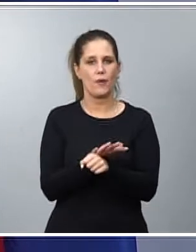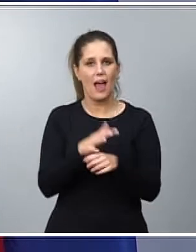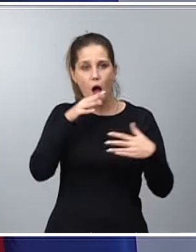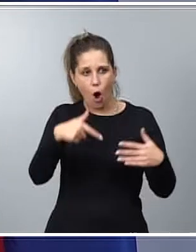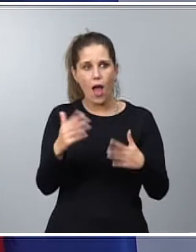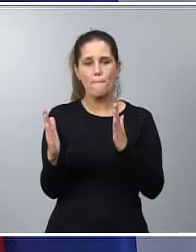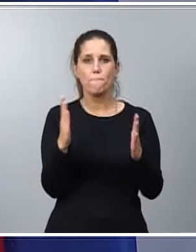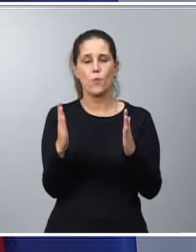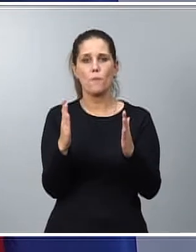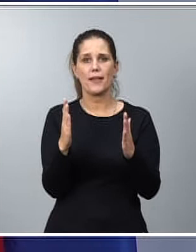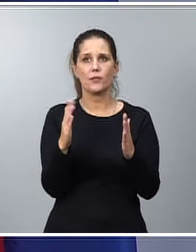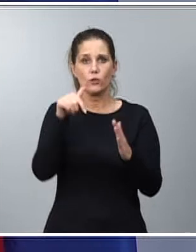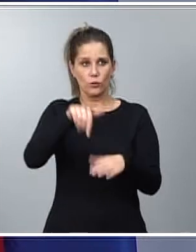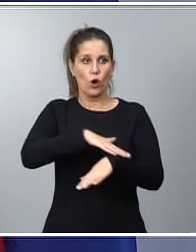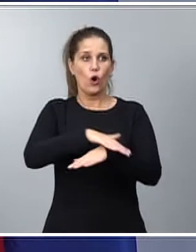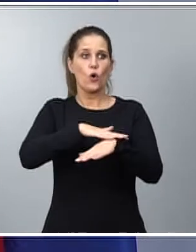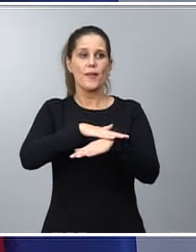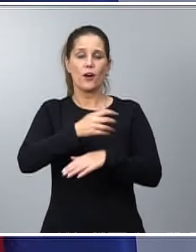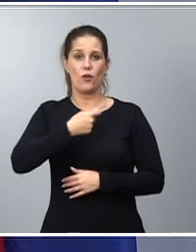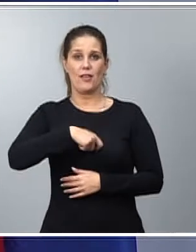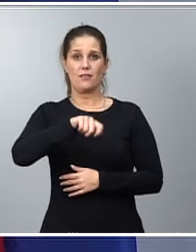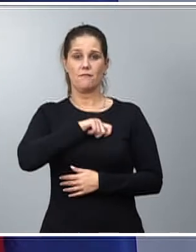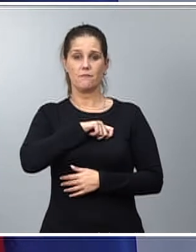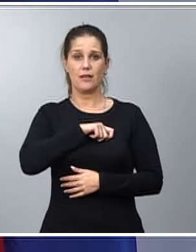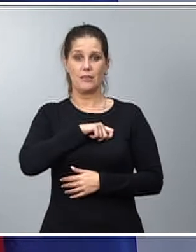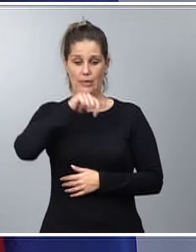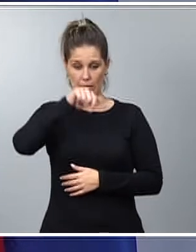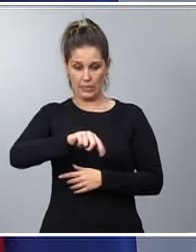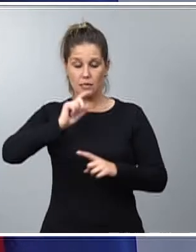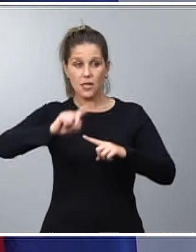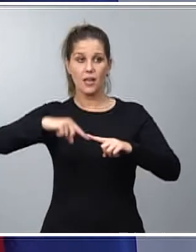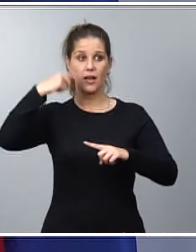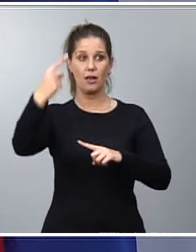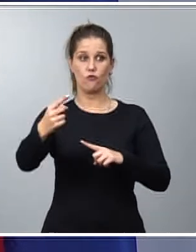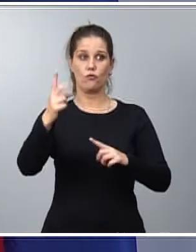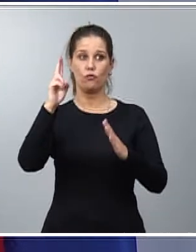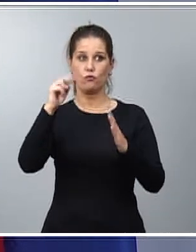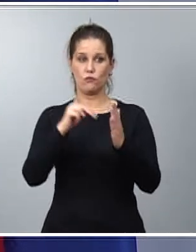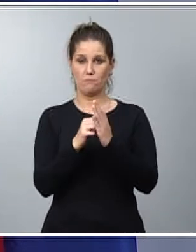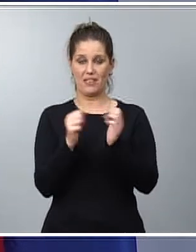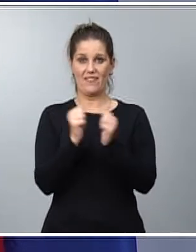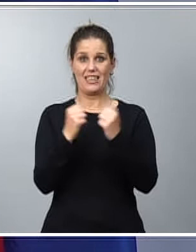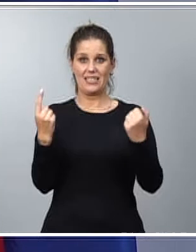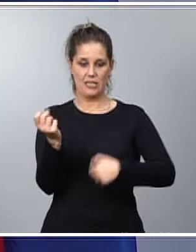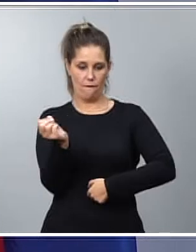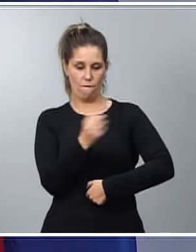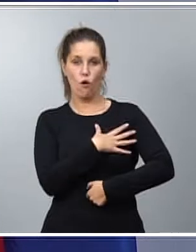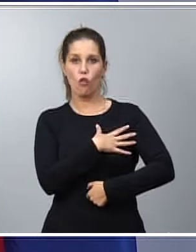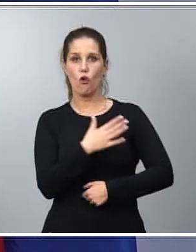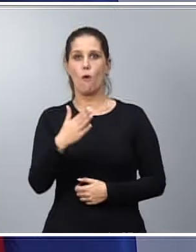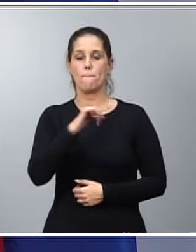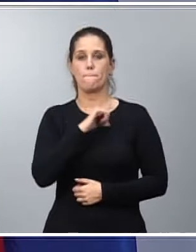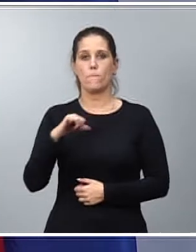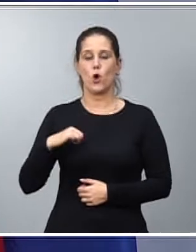donde el Gobierno de España de aquí al año 27 va a invertir de fondos propios y fondos europeos hasta 2